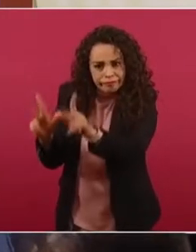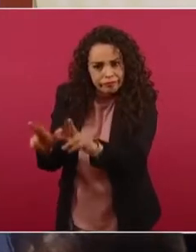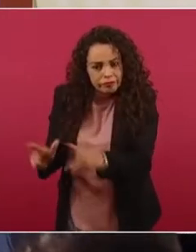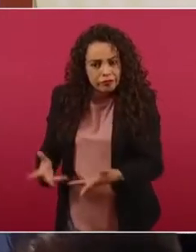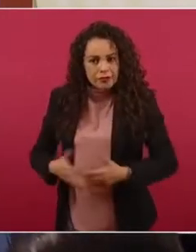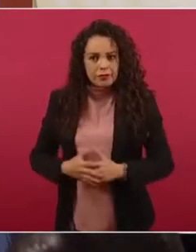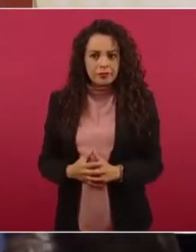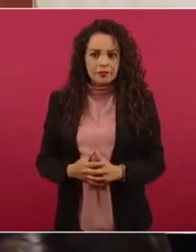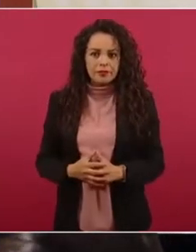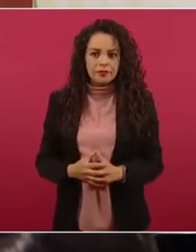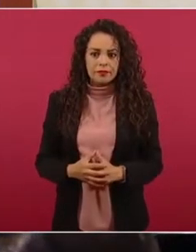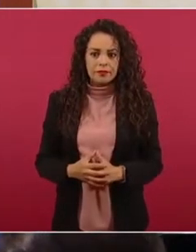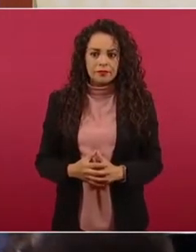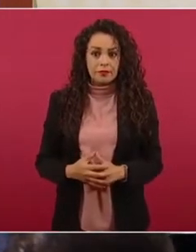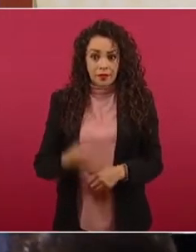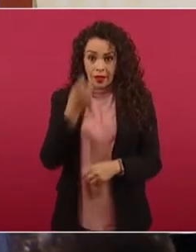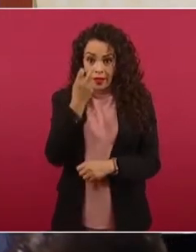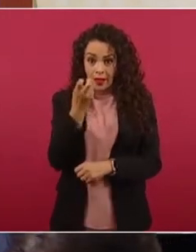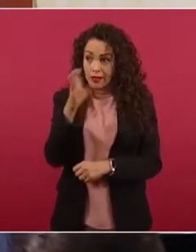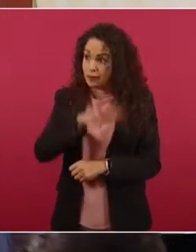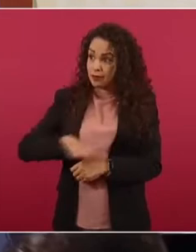Y esto no lo vieron.